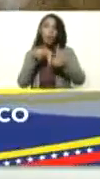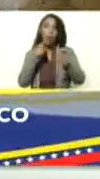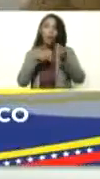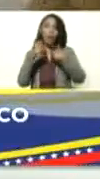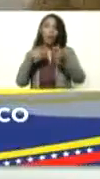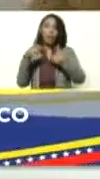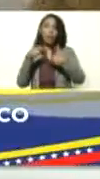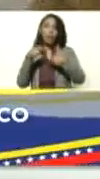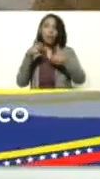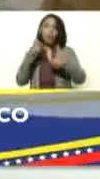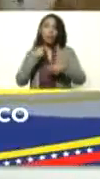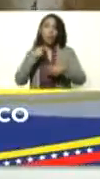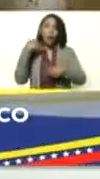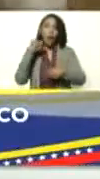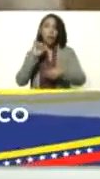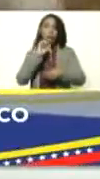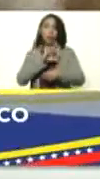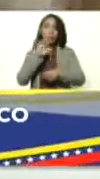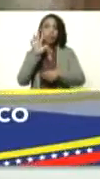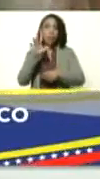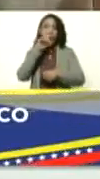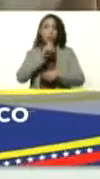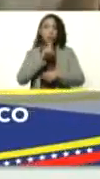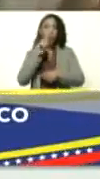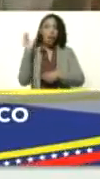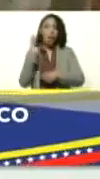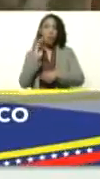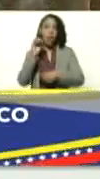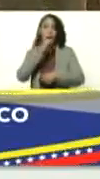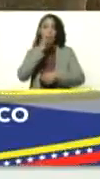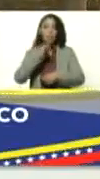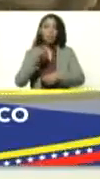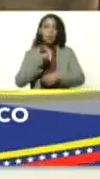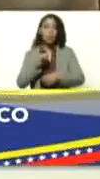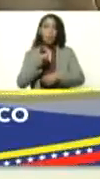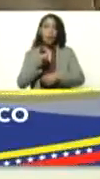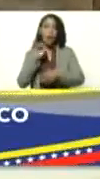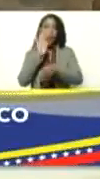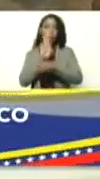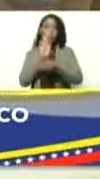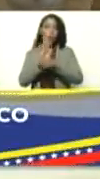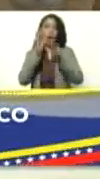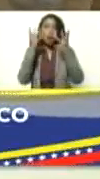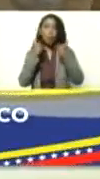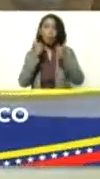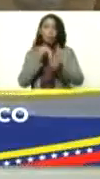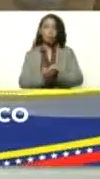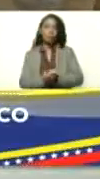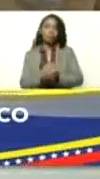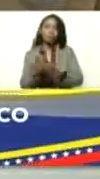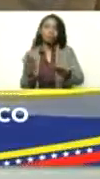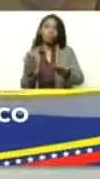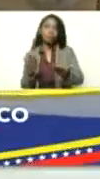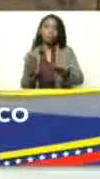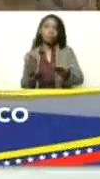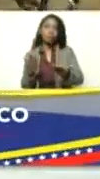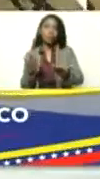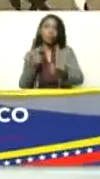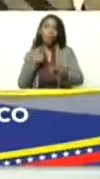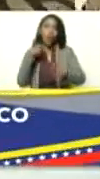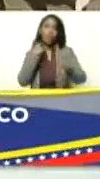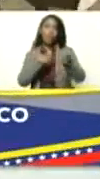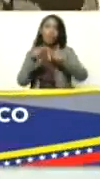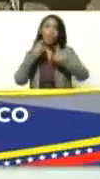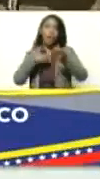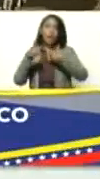Yo tengo 35 años que vengo del Zulia en la cría de Caprino y he vendido